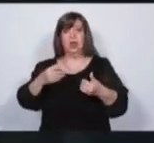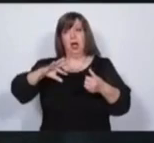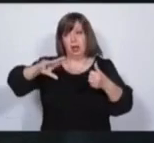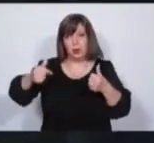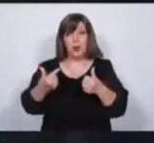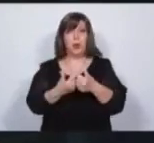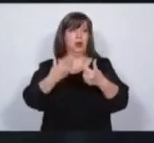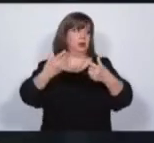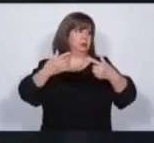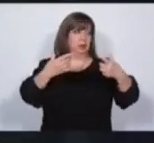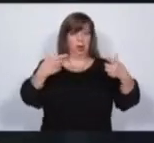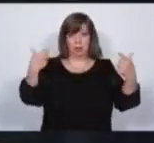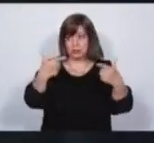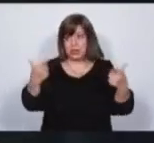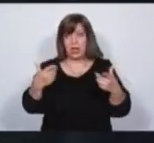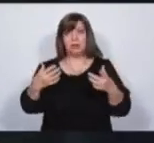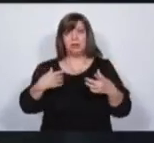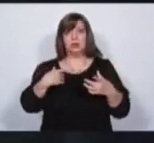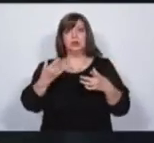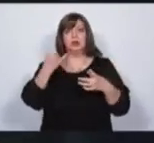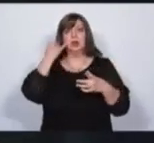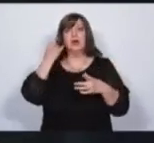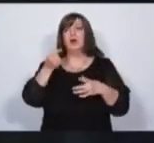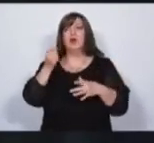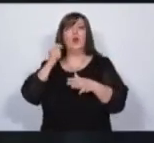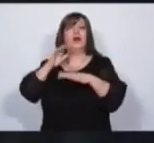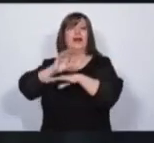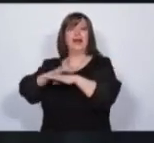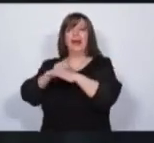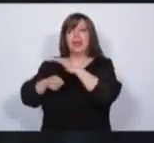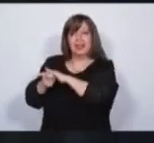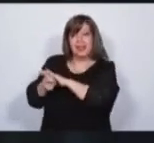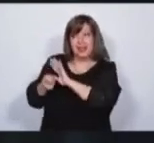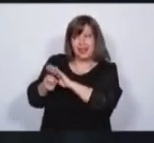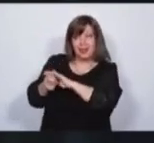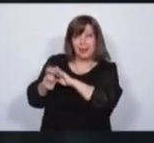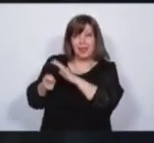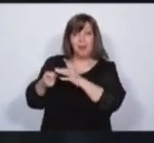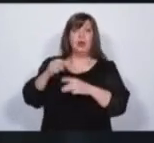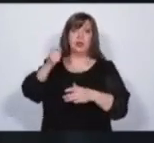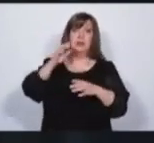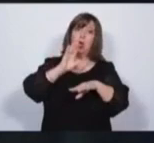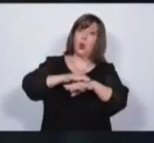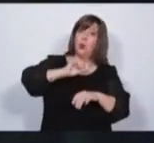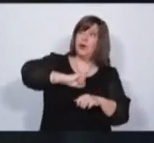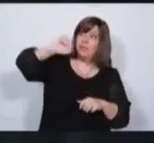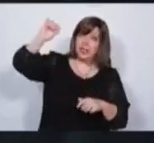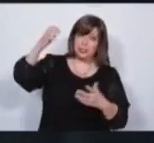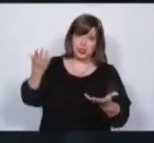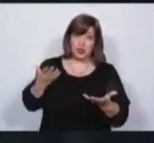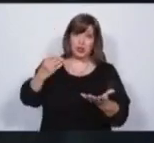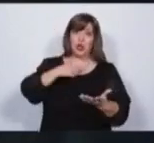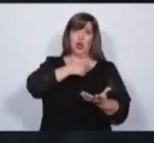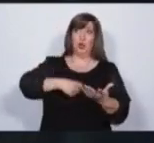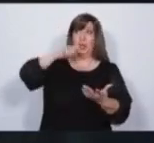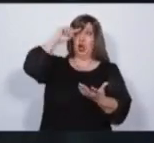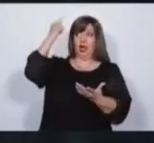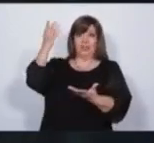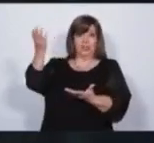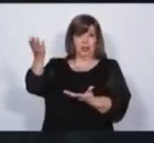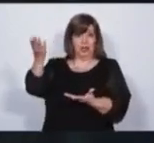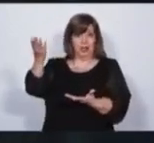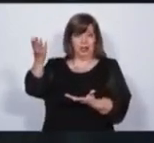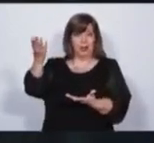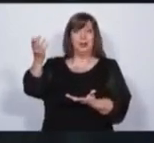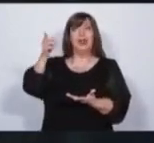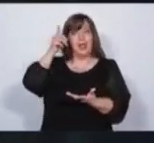robos y demás, son producto del mercado negro. De la inflación galopante que ha generado un gobierno nacional muy malo.